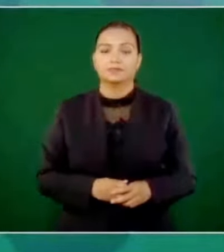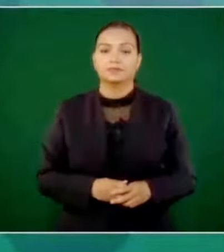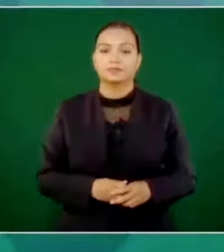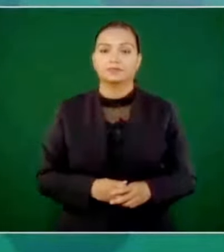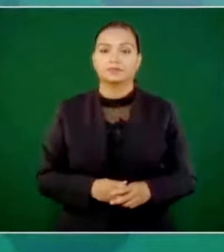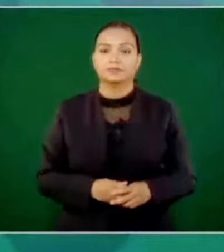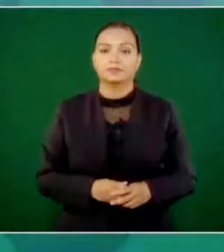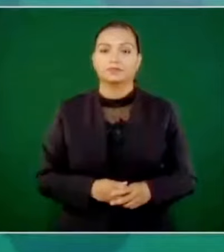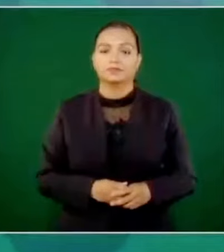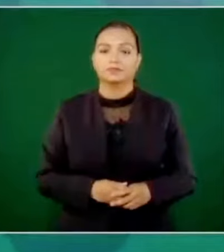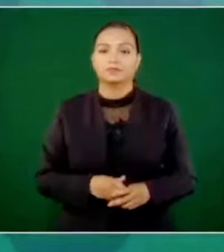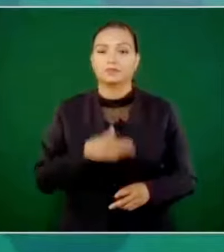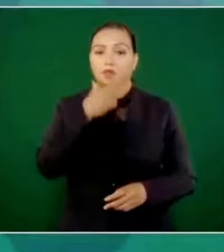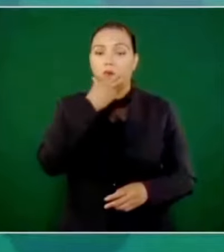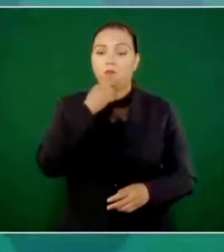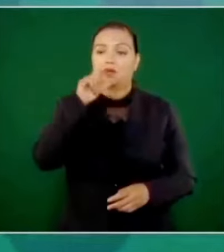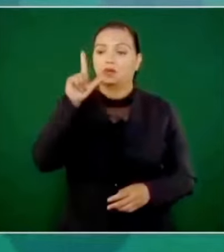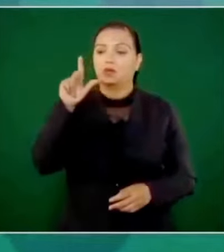Luis Terrazas